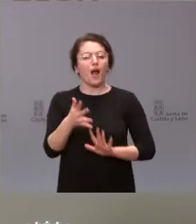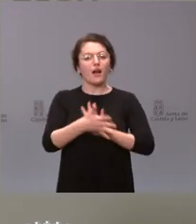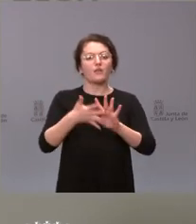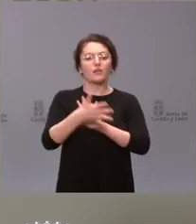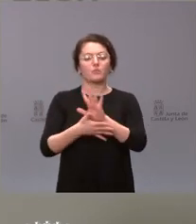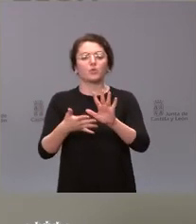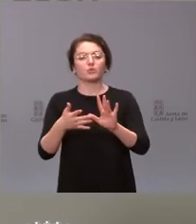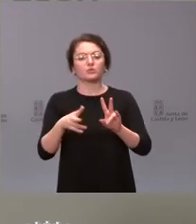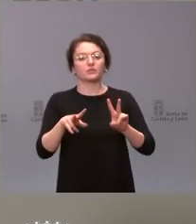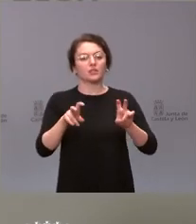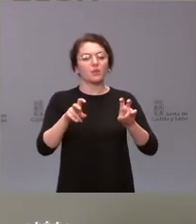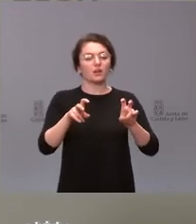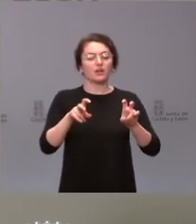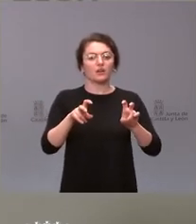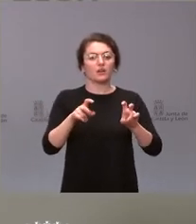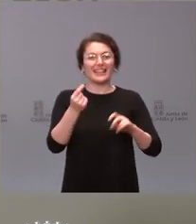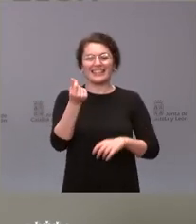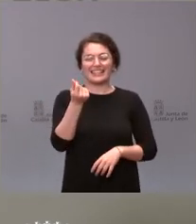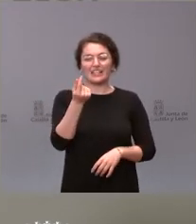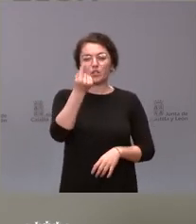de un total de